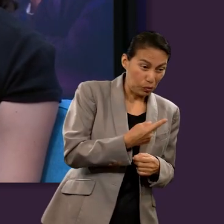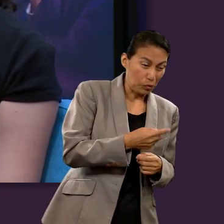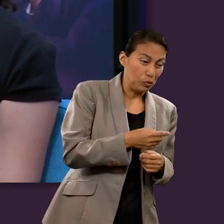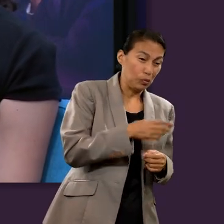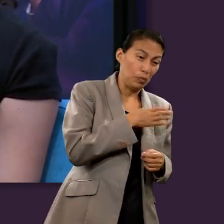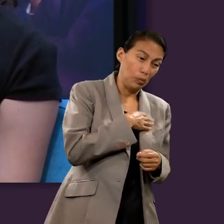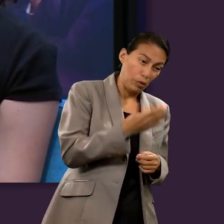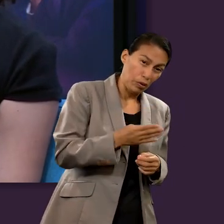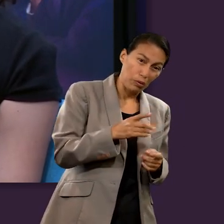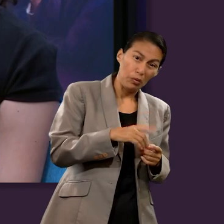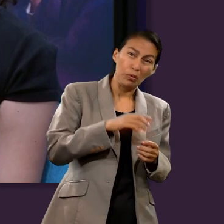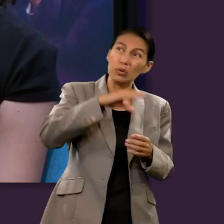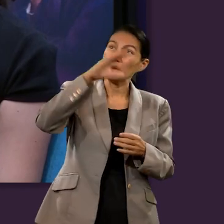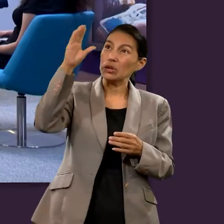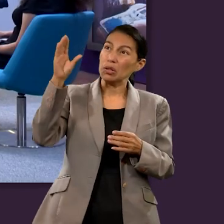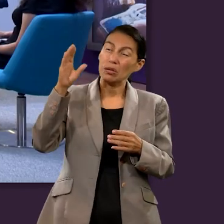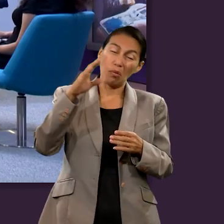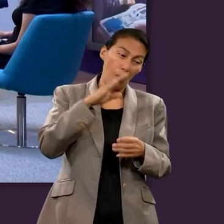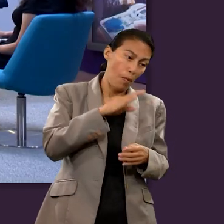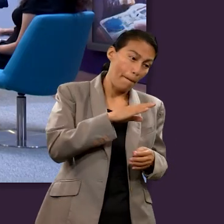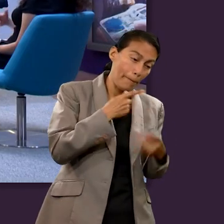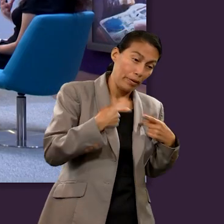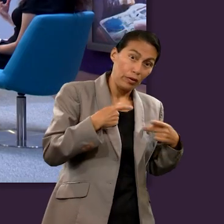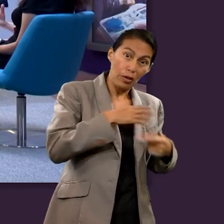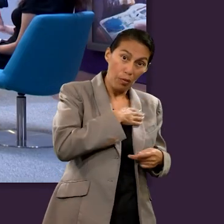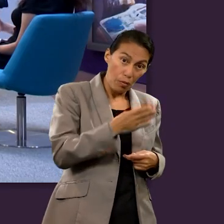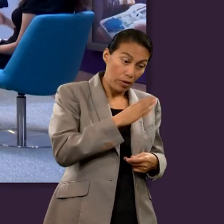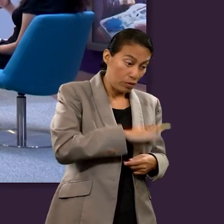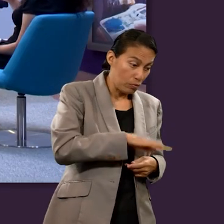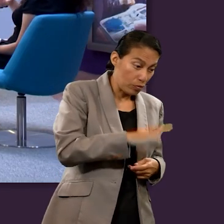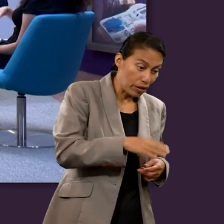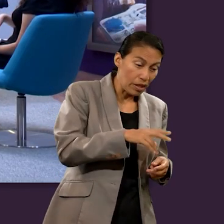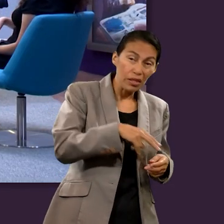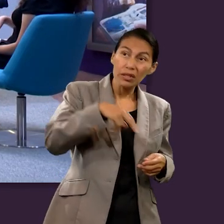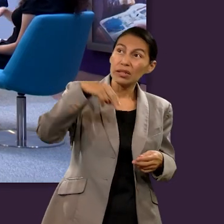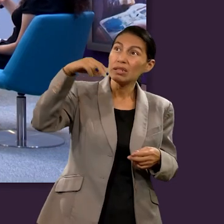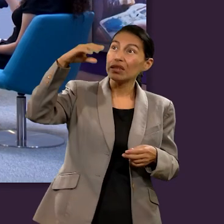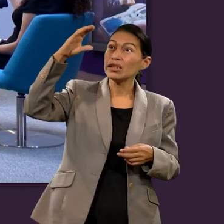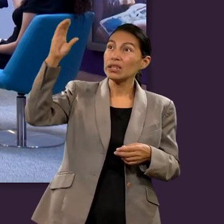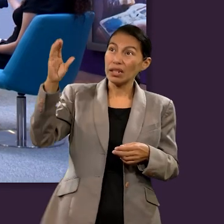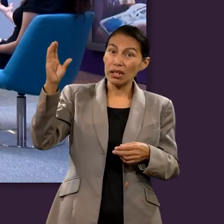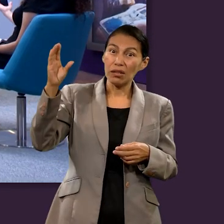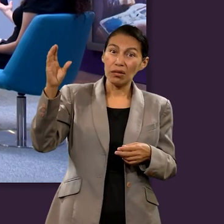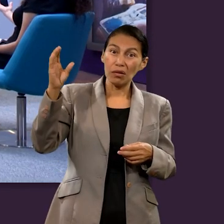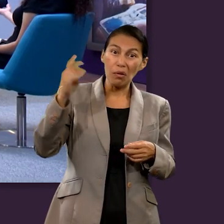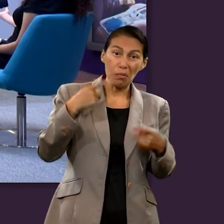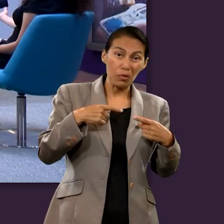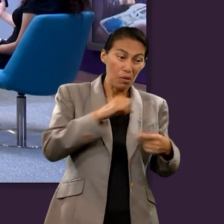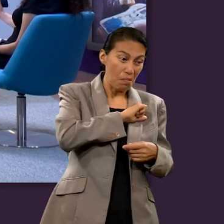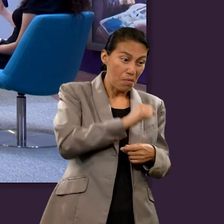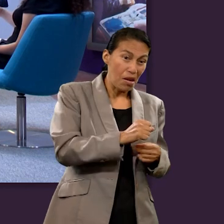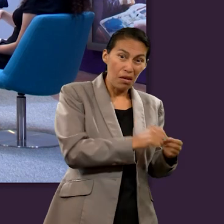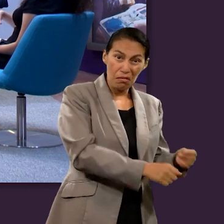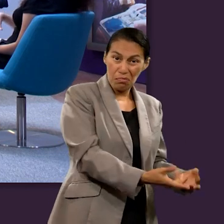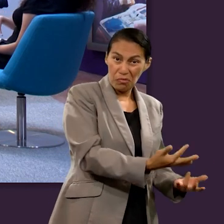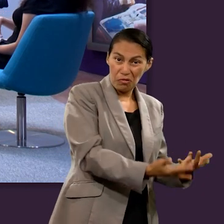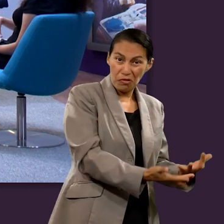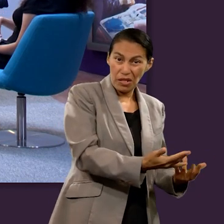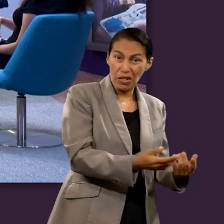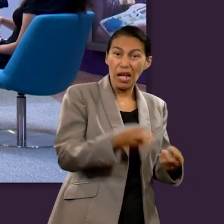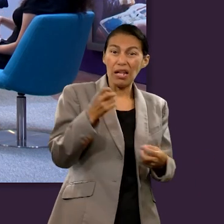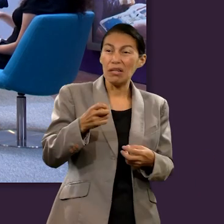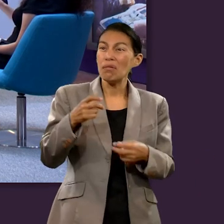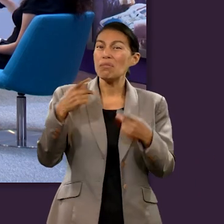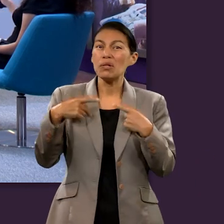juicio es que si de alguna forma esto fuera cierto y al morir los buenos van al cielo, pero pueden seguir viendo el